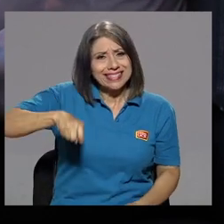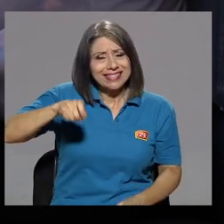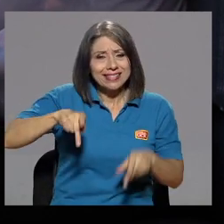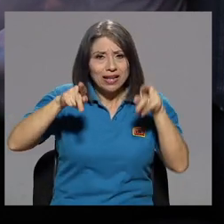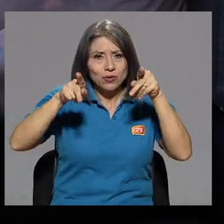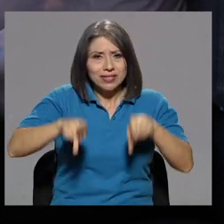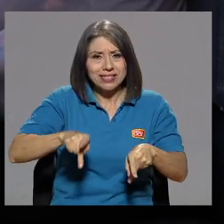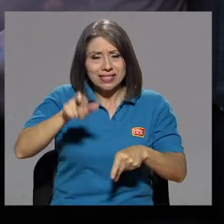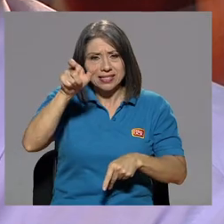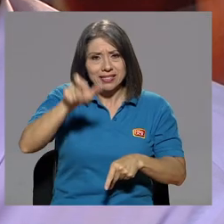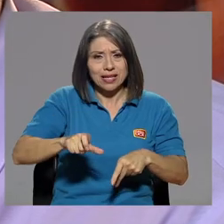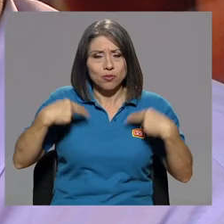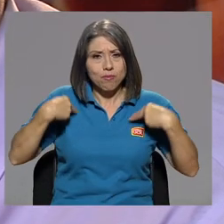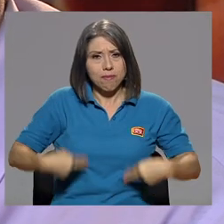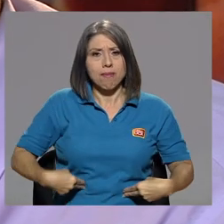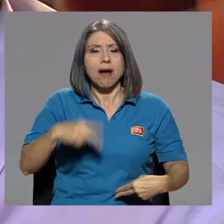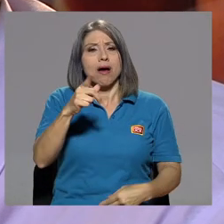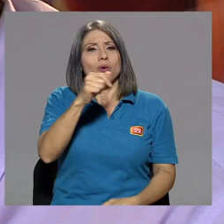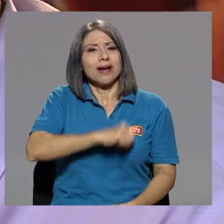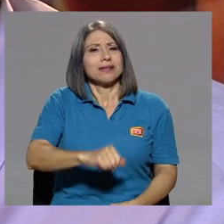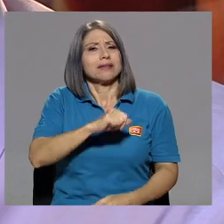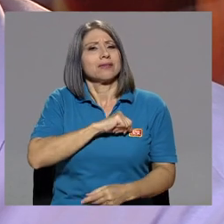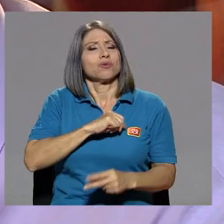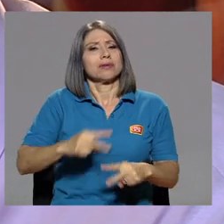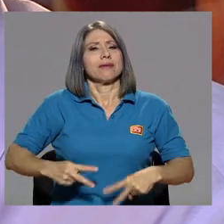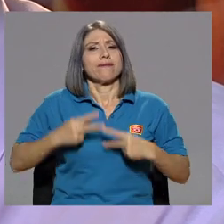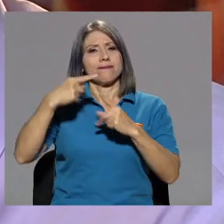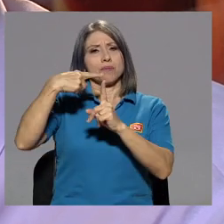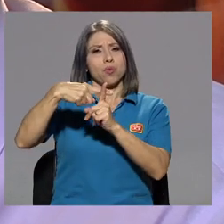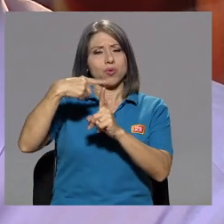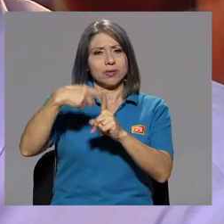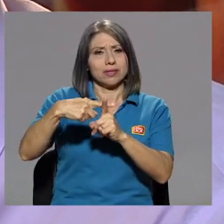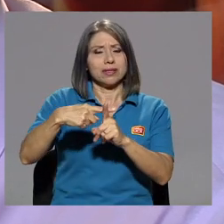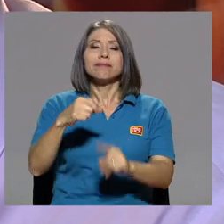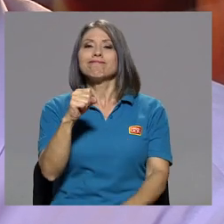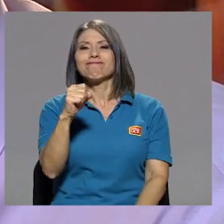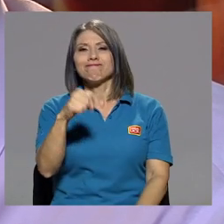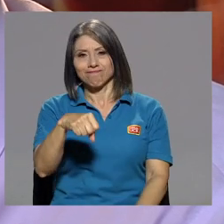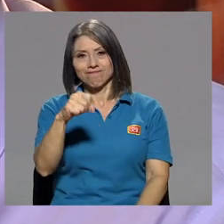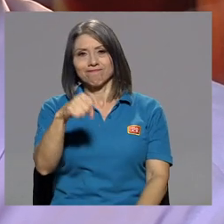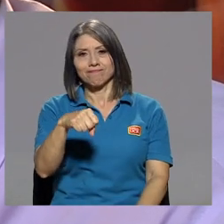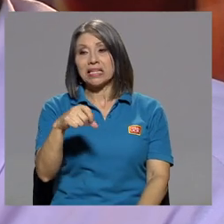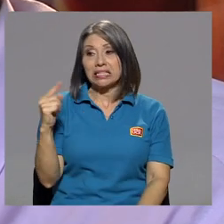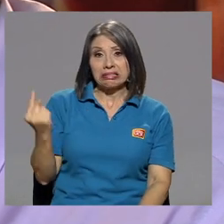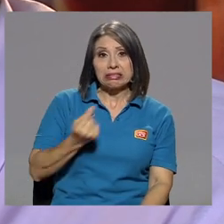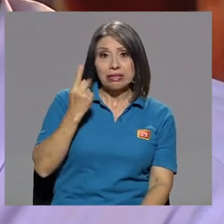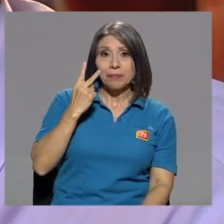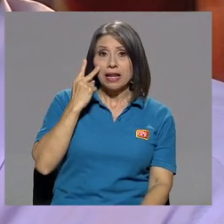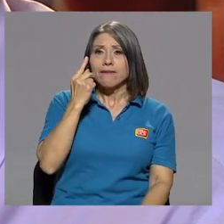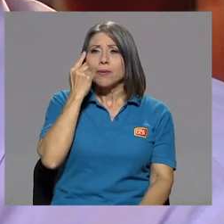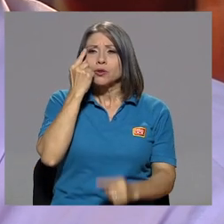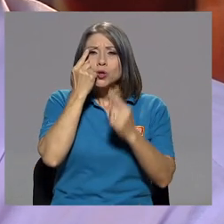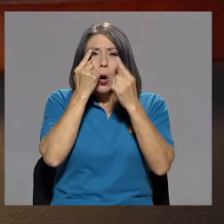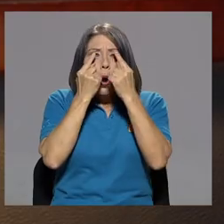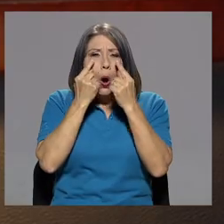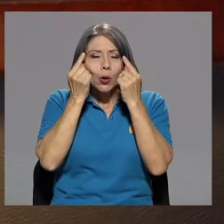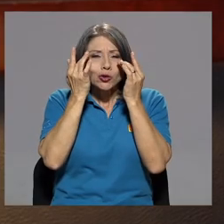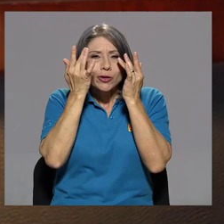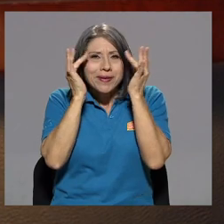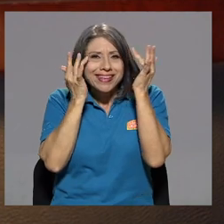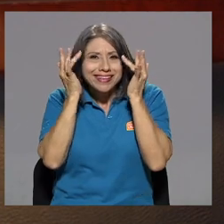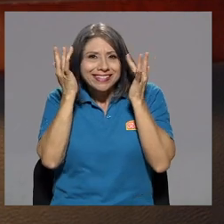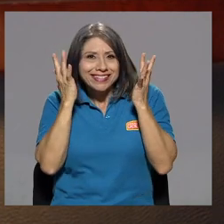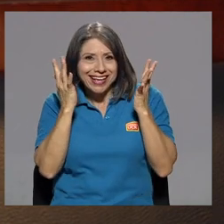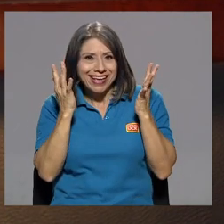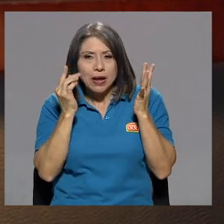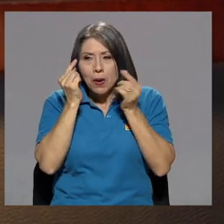en el ser humano. Y es como una actitud de vida tan positiva. Sí. ¿Verdad? Y que siempre le vemos que sus ojos brillan y siempre la